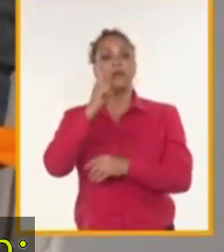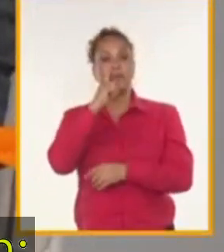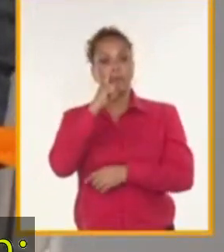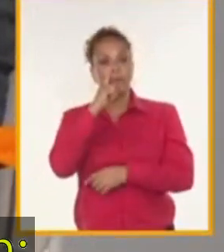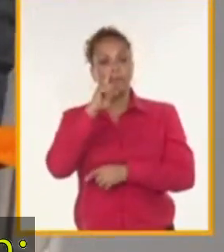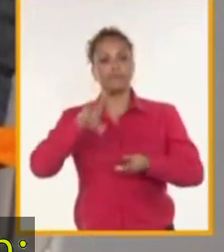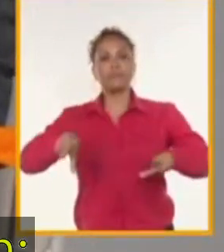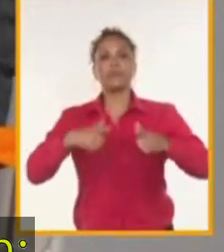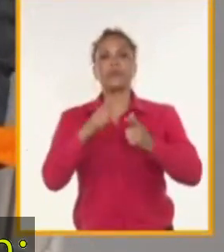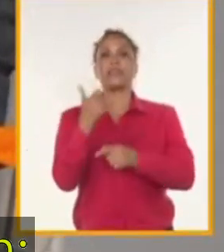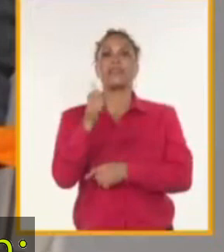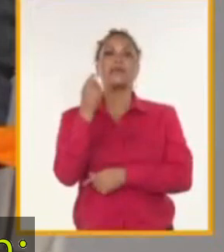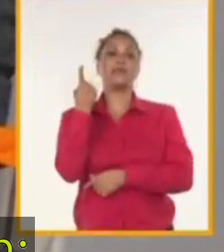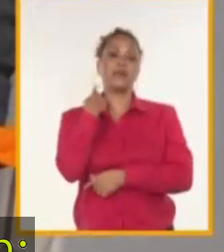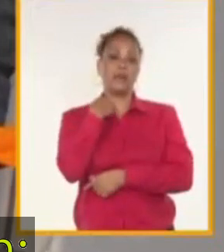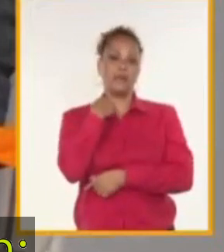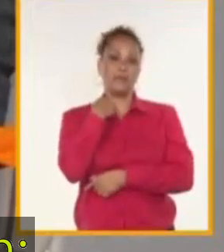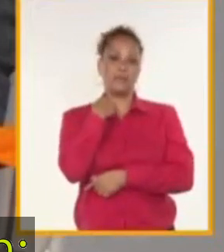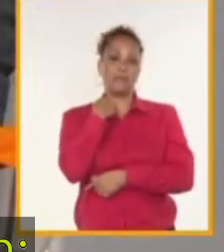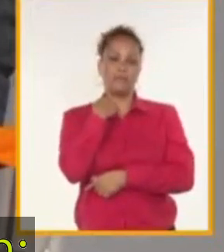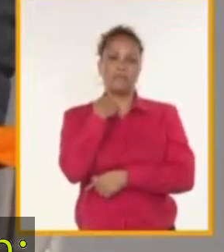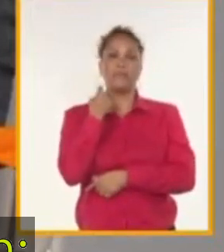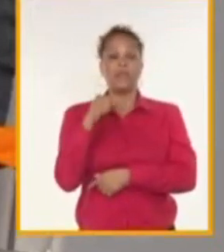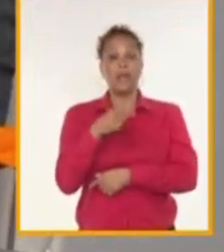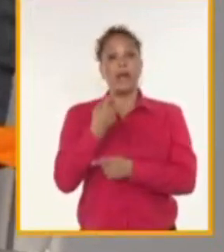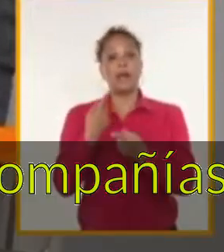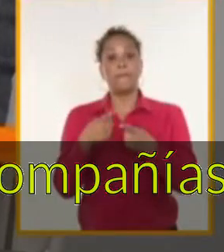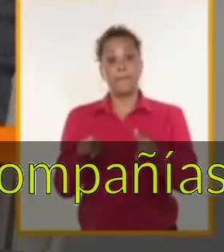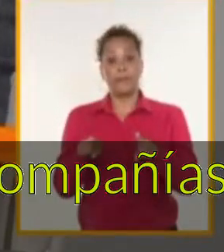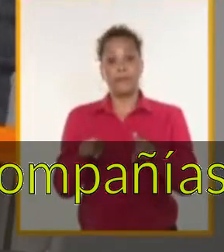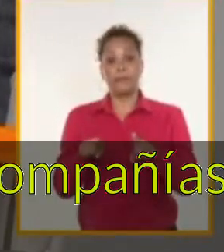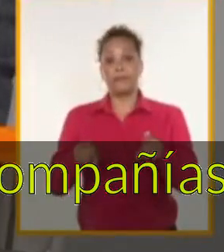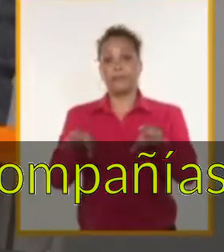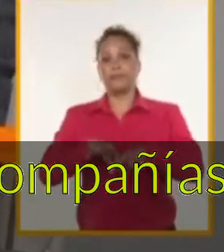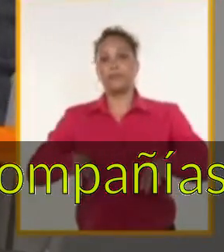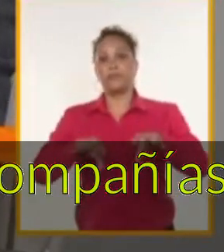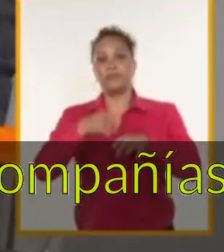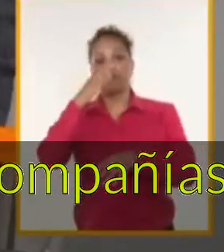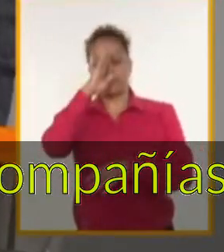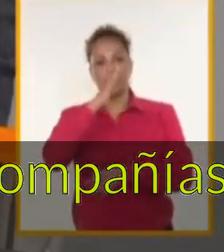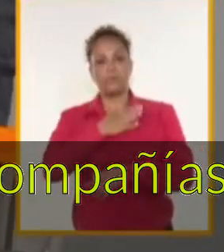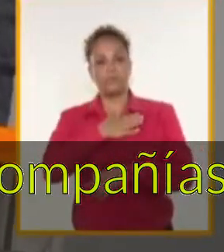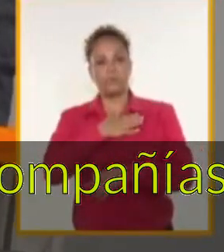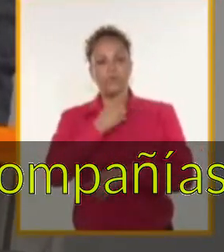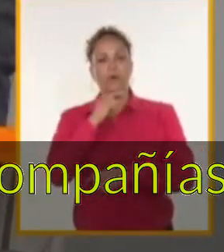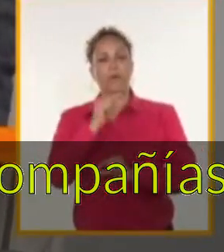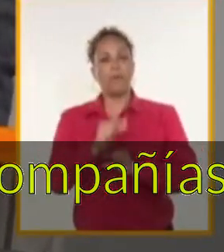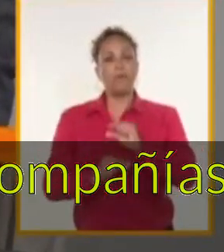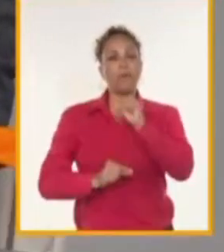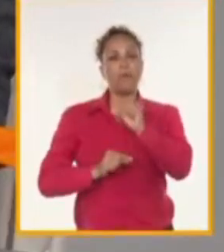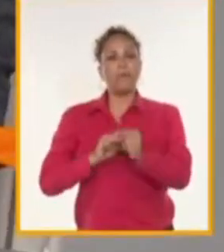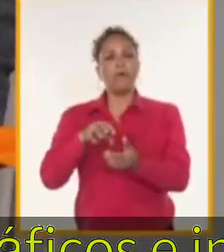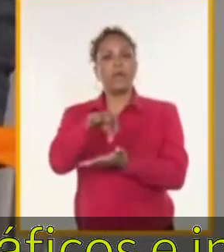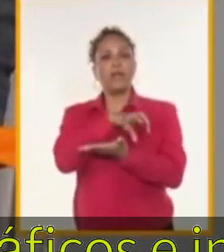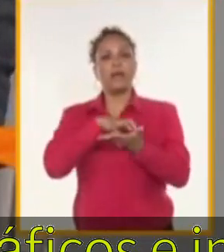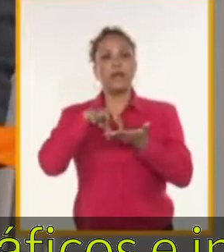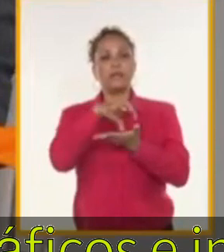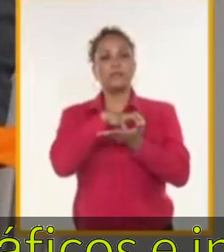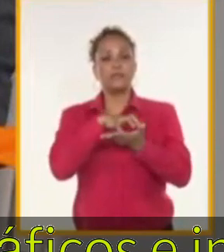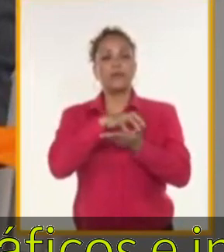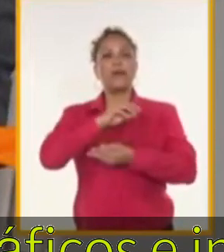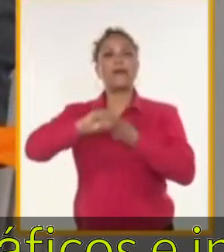años, pero en la situación actual que vive el país, la zona ha ido adecuando sus condiciones y su